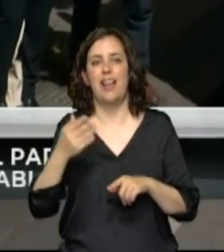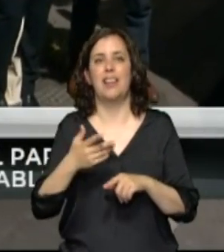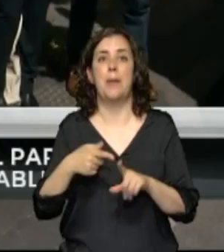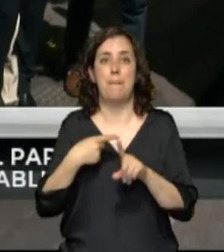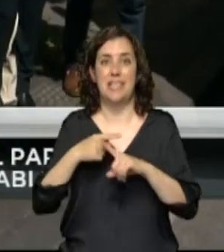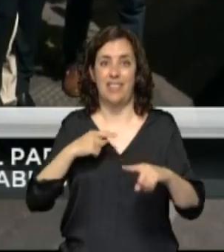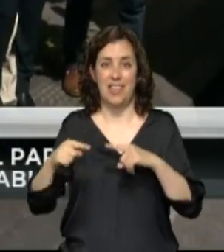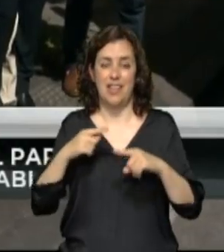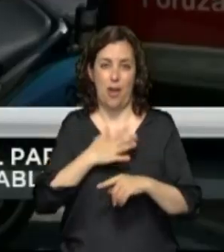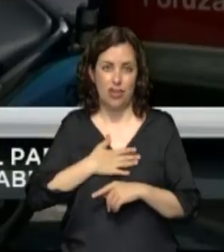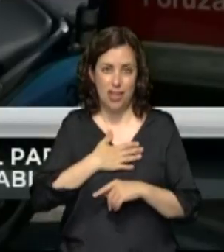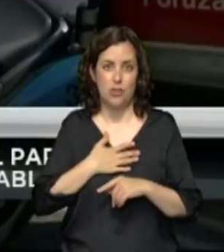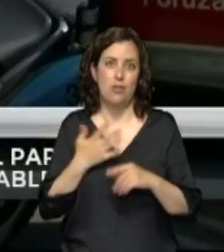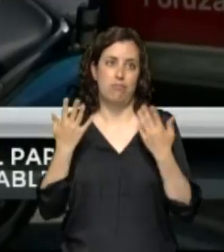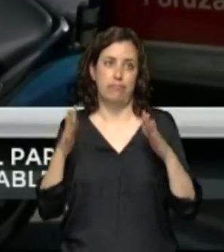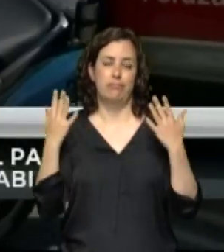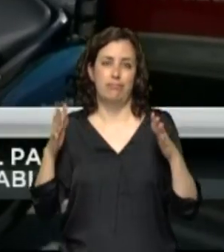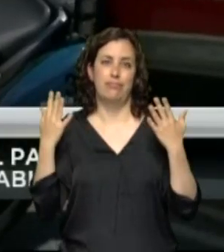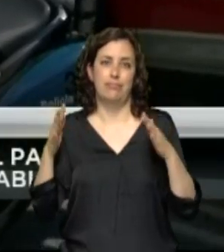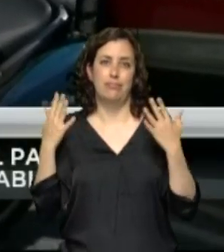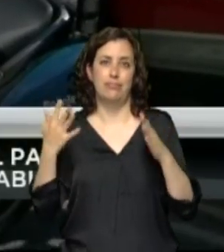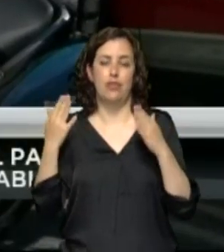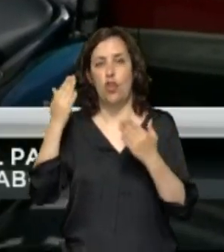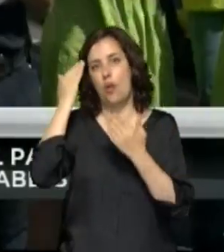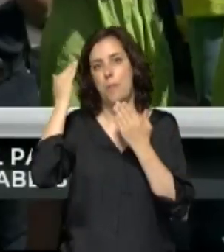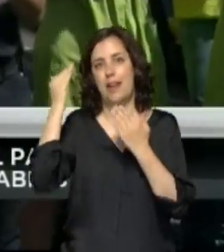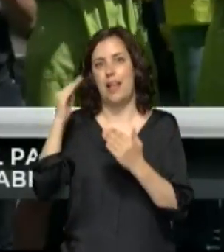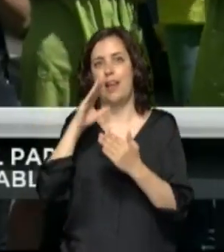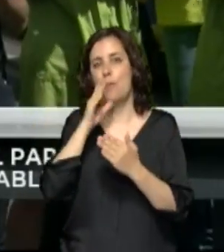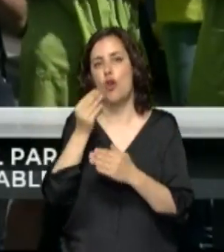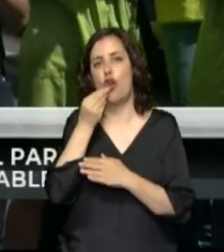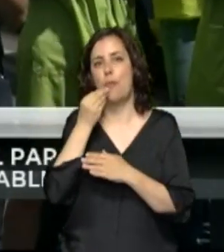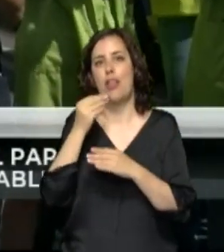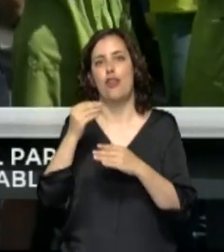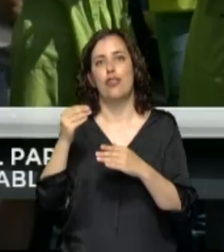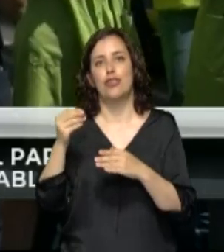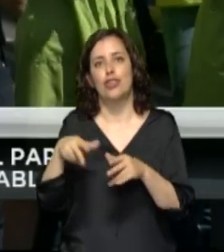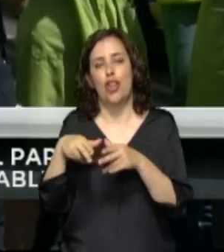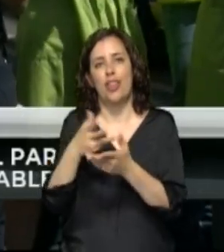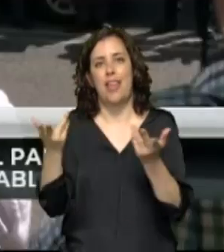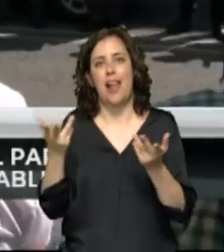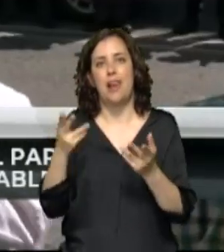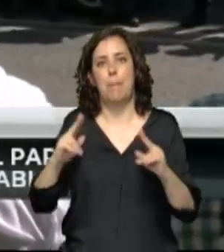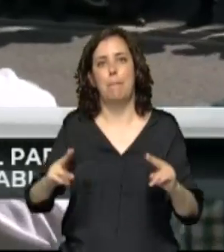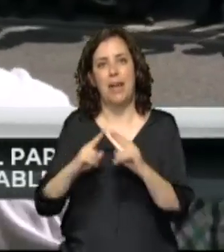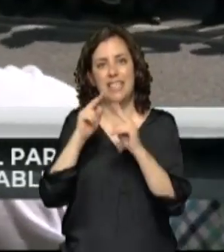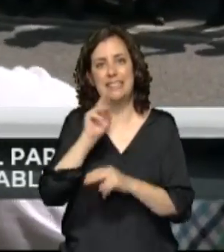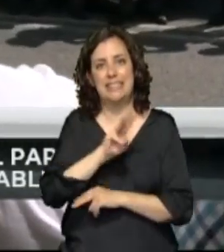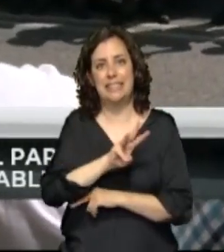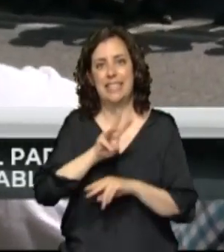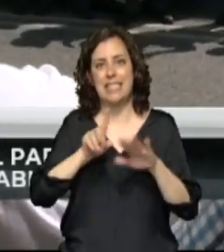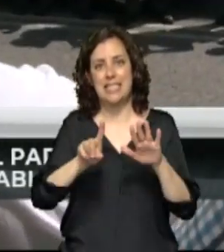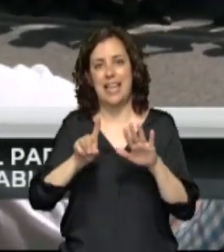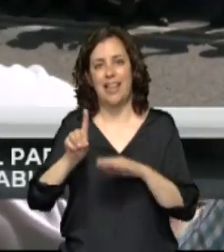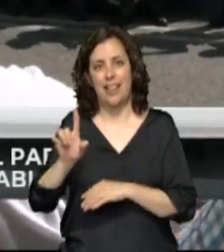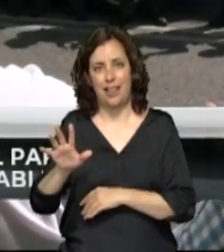Osasuna, han querido rendir homenaje a la labor que hace el comedor social París 365. Junto a la empresa constructora de la